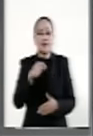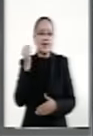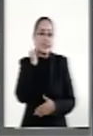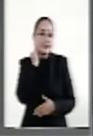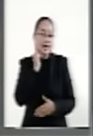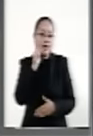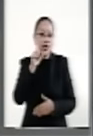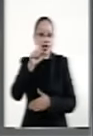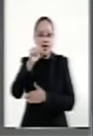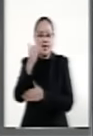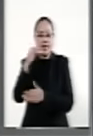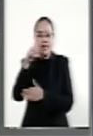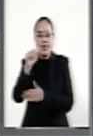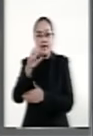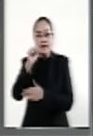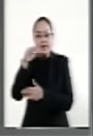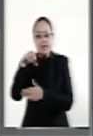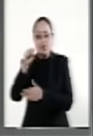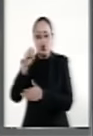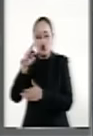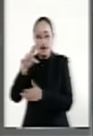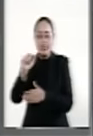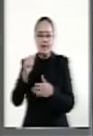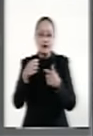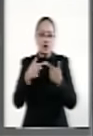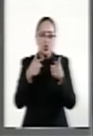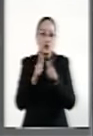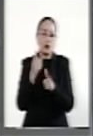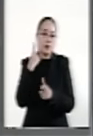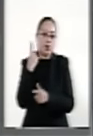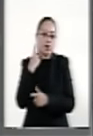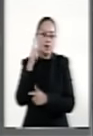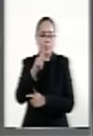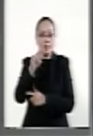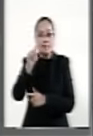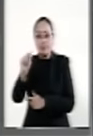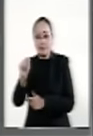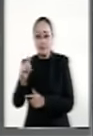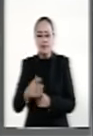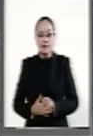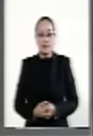Senadora Laira Sanzores San Román, del Grupo Parlamentario del Partido del Trabajo.